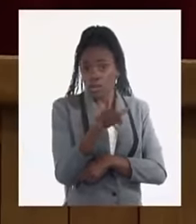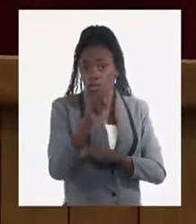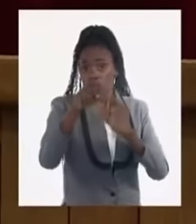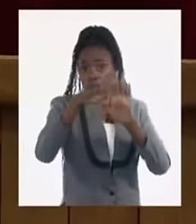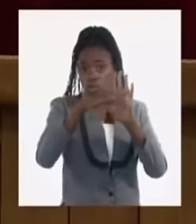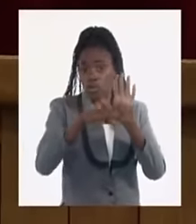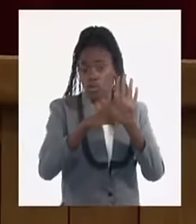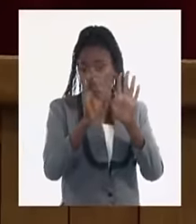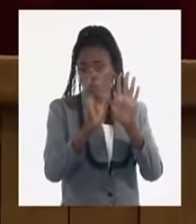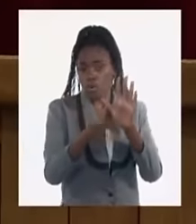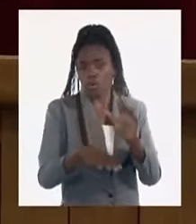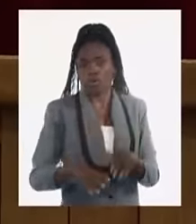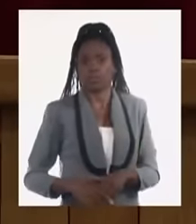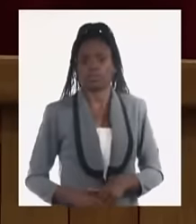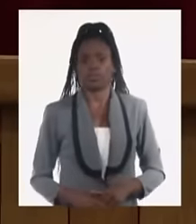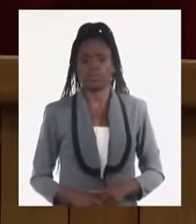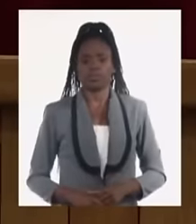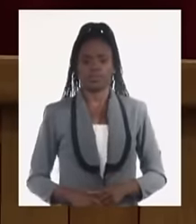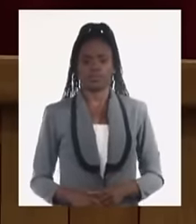concretas.